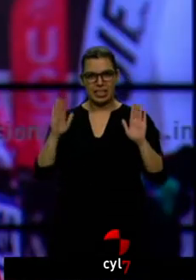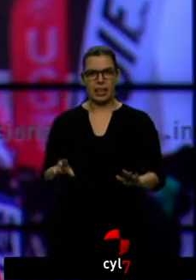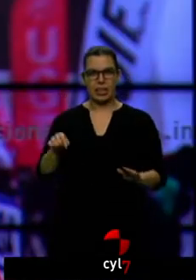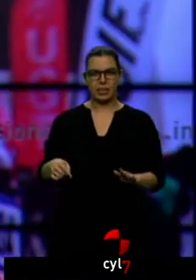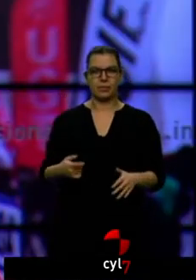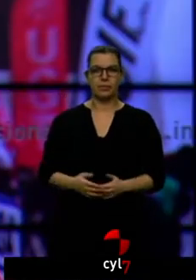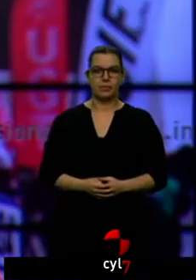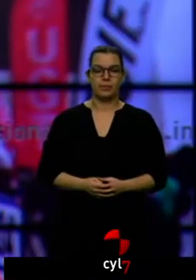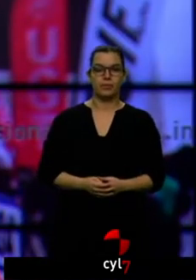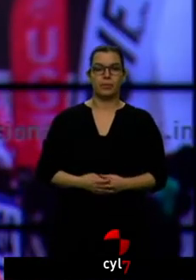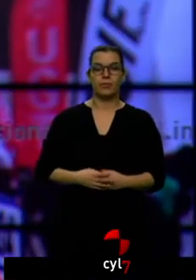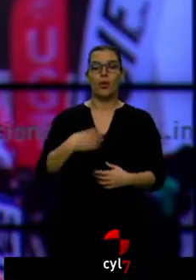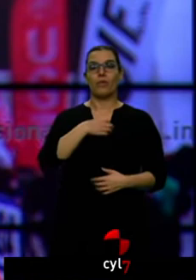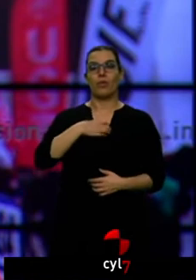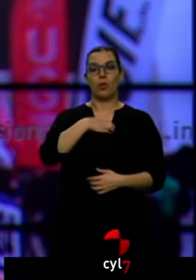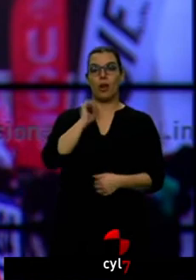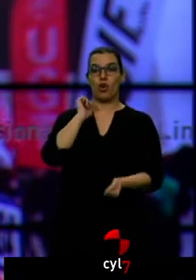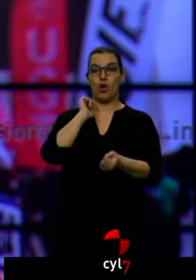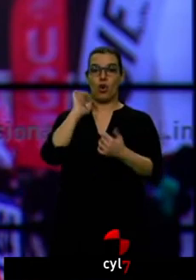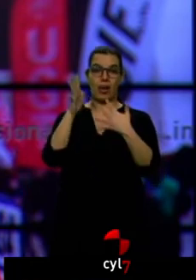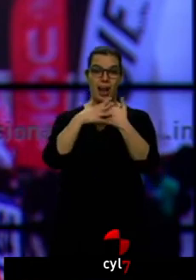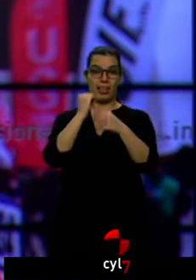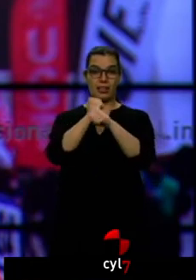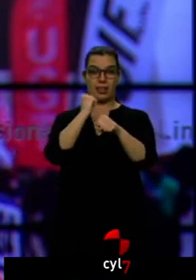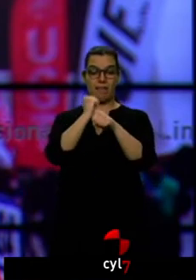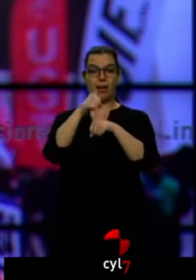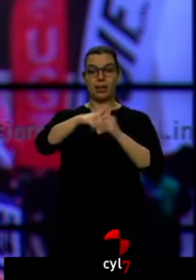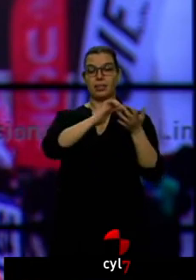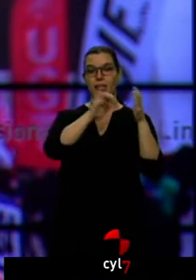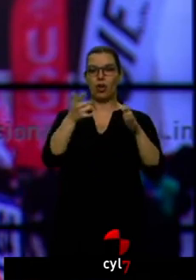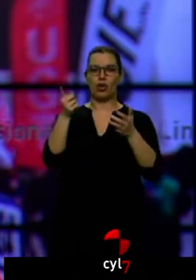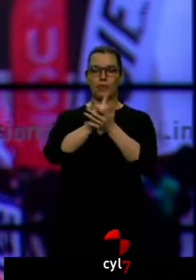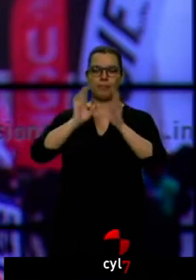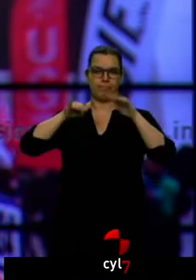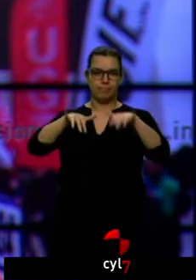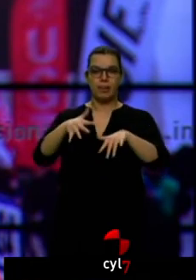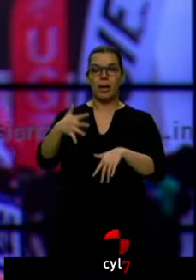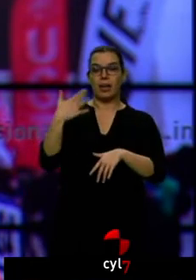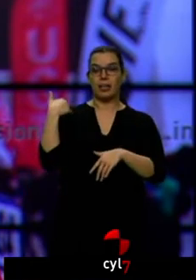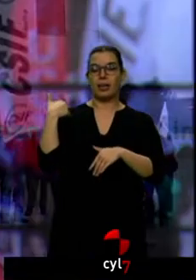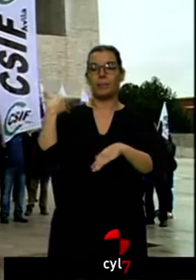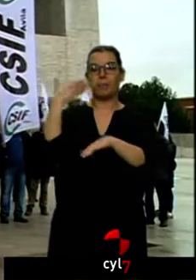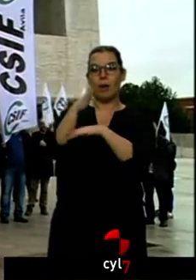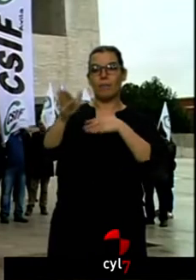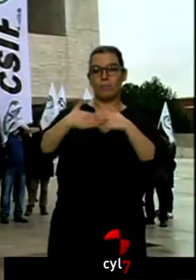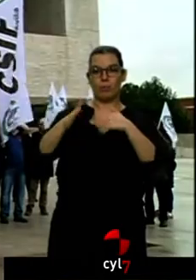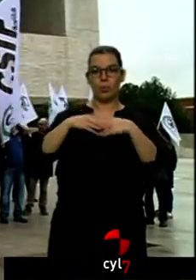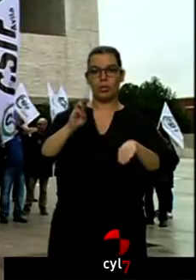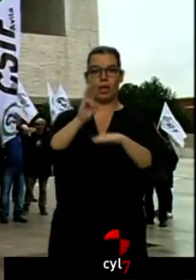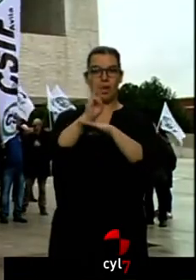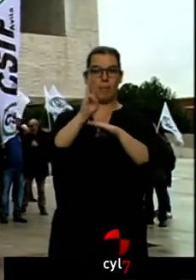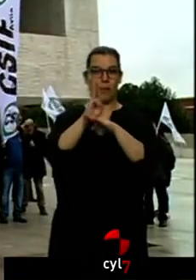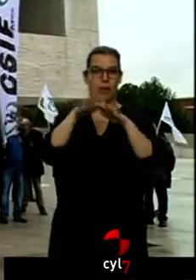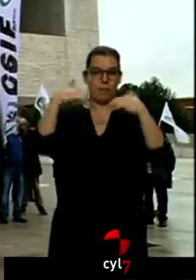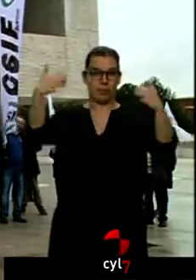Los funcionarios de prisiones de Castilla y León han vuelto a salir a la calle. Se concentraban ayer ante las puertas del Parlamento Regional.